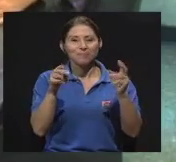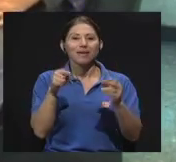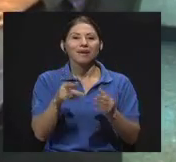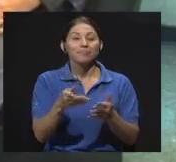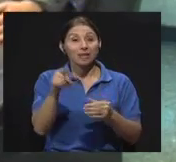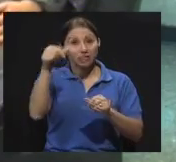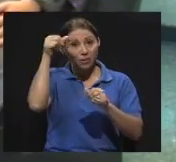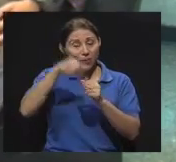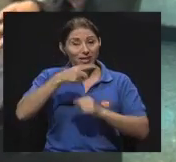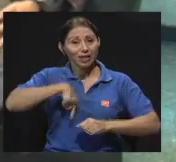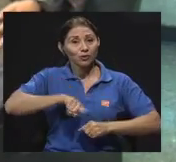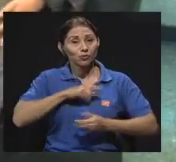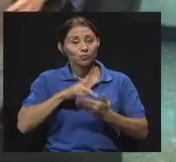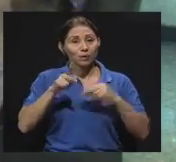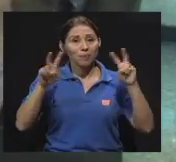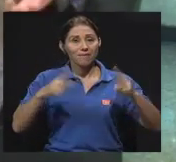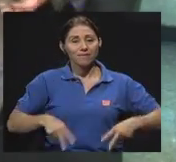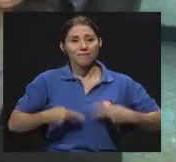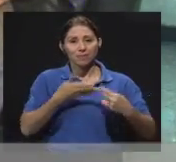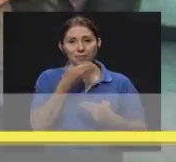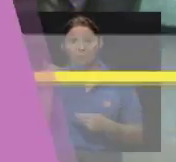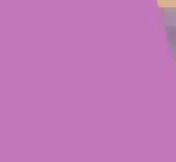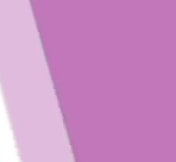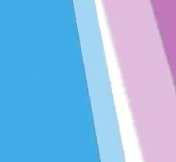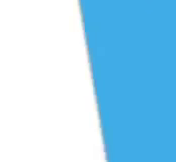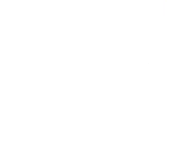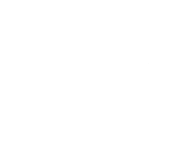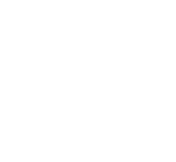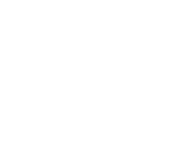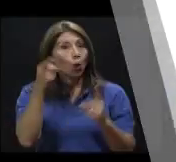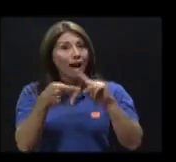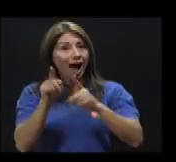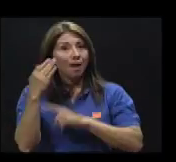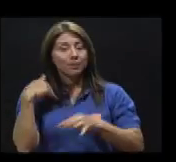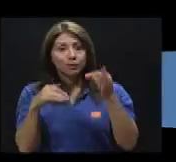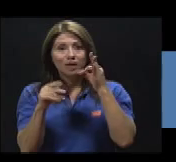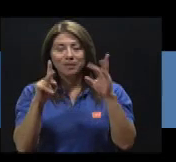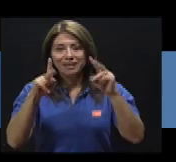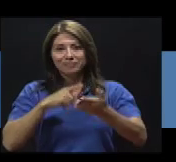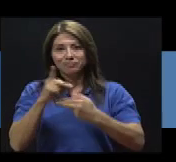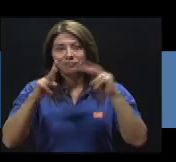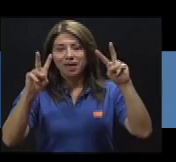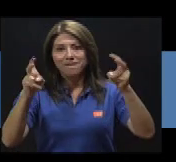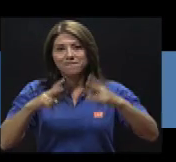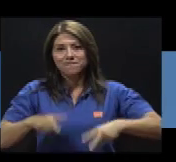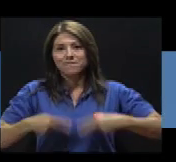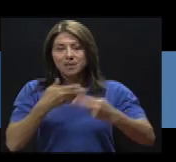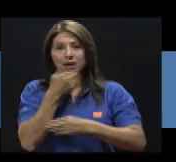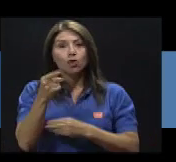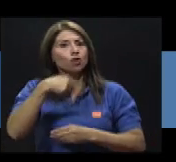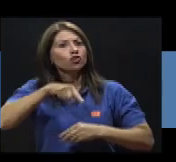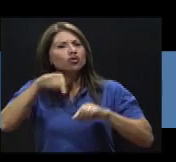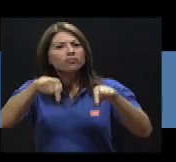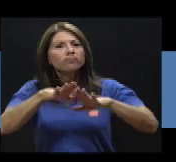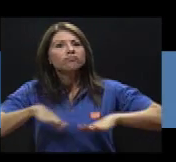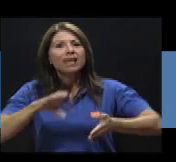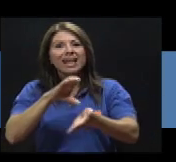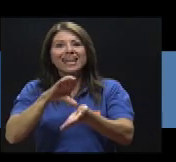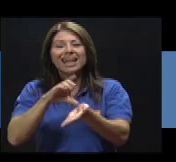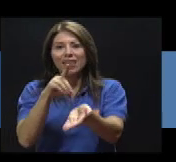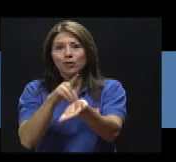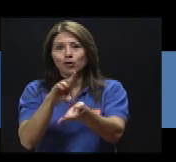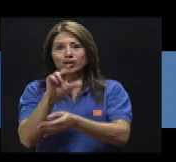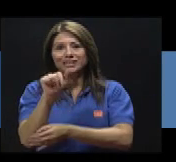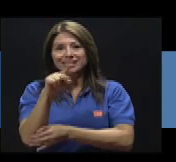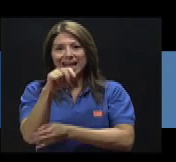más esta conversación. Recuerde que somos Vivir Mejor, ya volvemos. Hola amigos y amigas de Vivir Mejor. Nos encontramos en la clínica